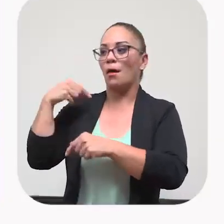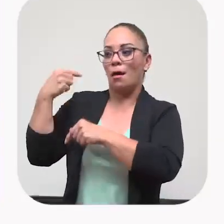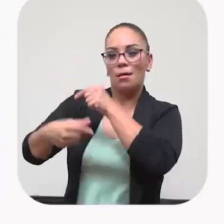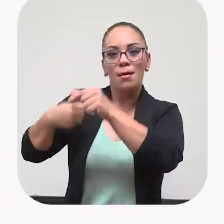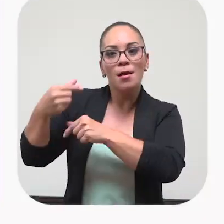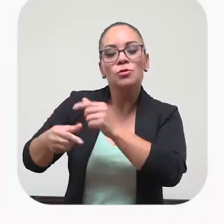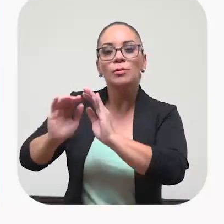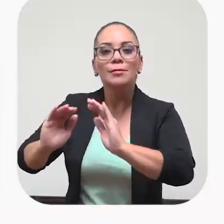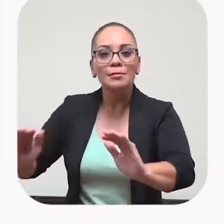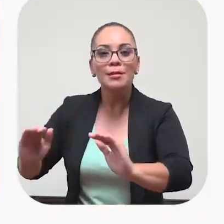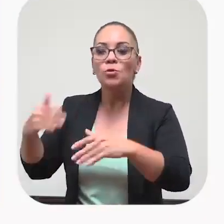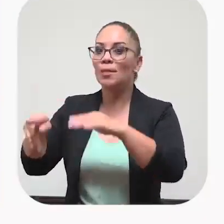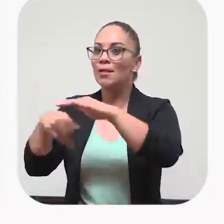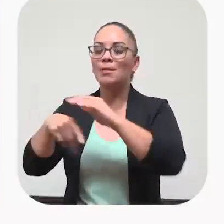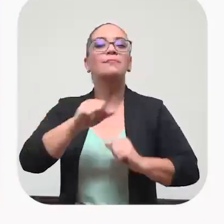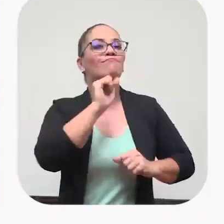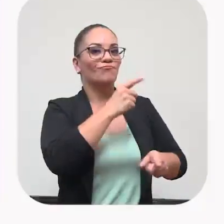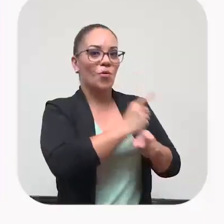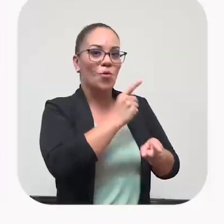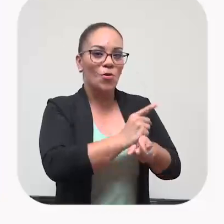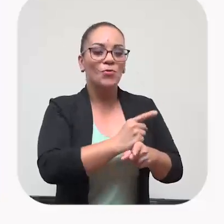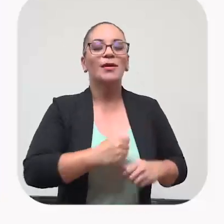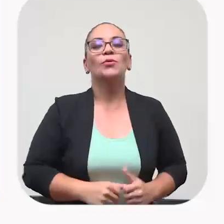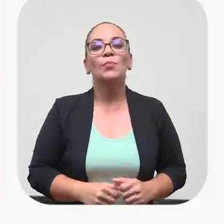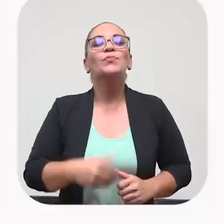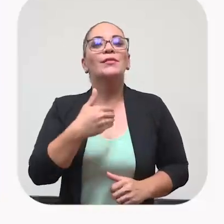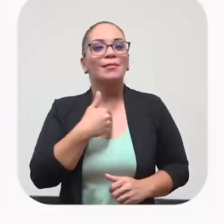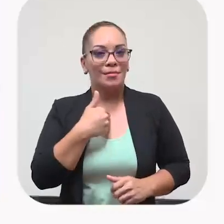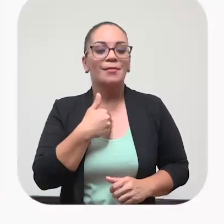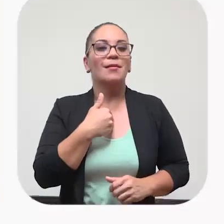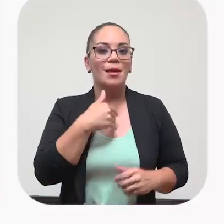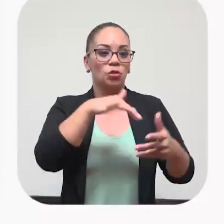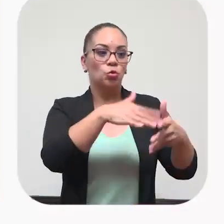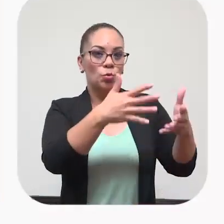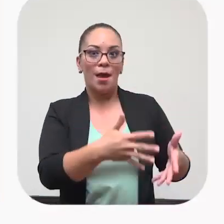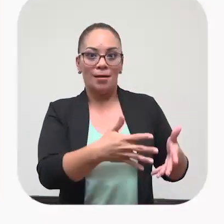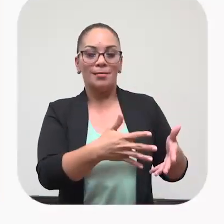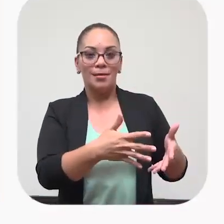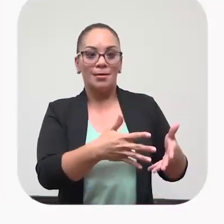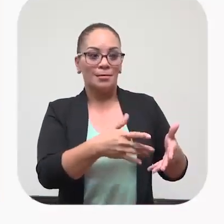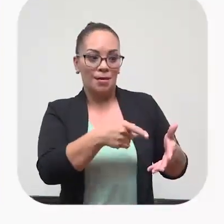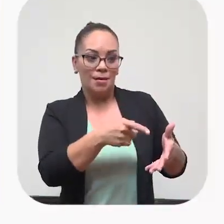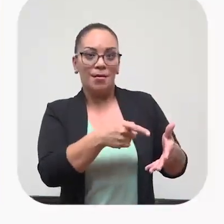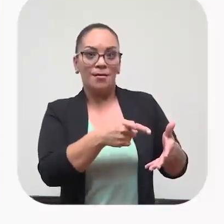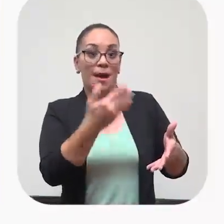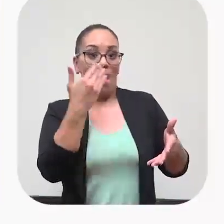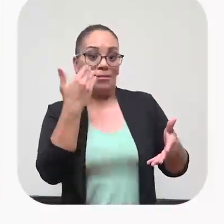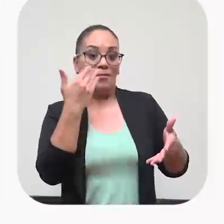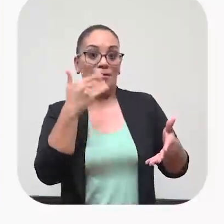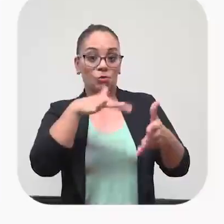generaciones de niños que fueron a año en Jardín. generaciones, exactamente. He tenido estudiantes que han sido hijos de